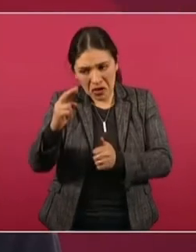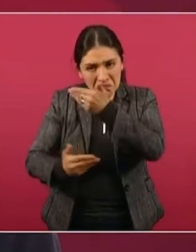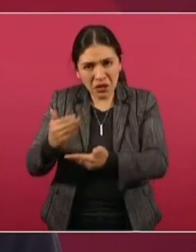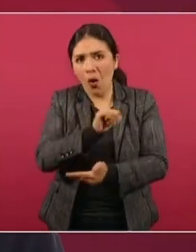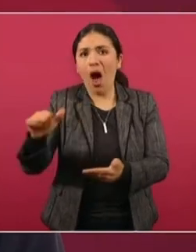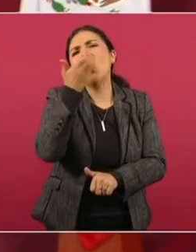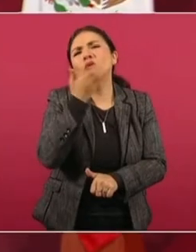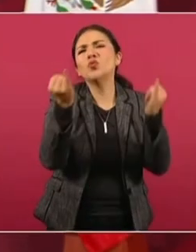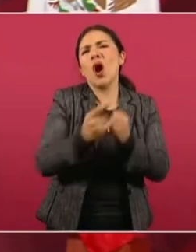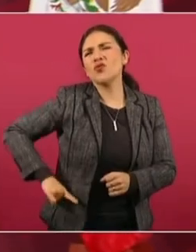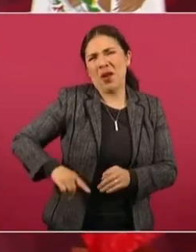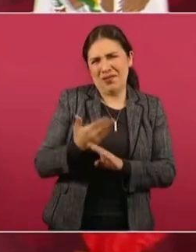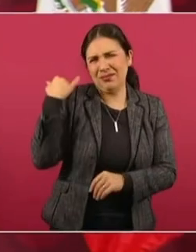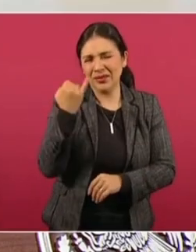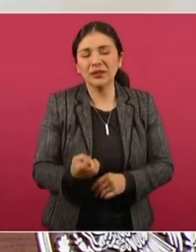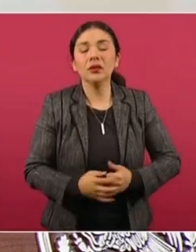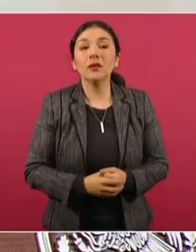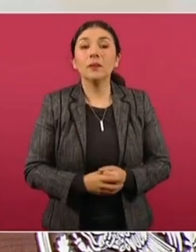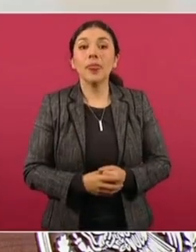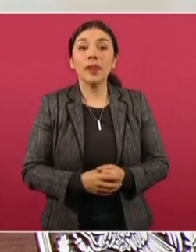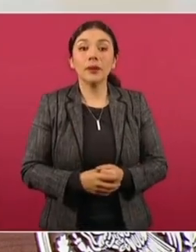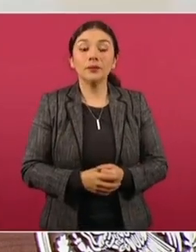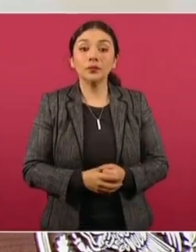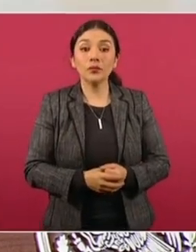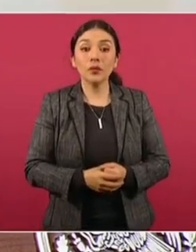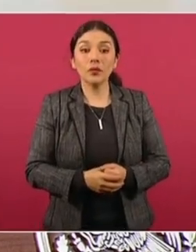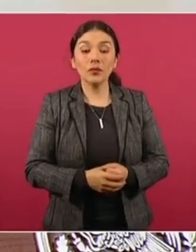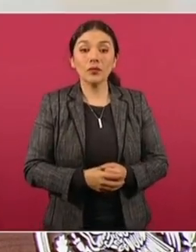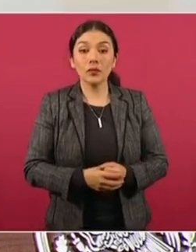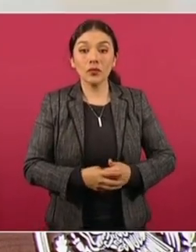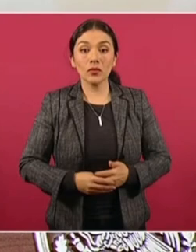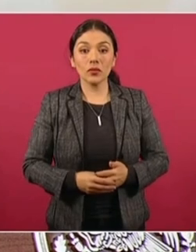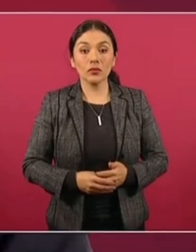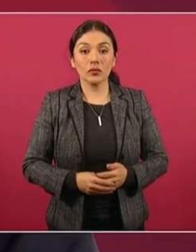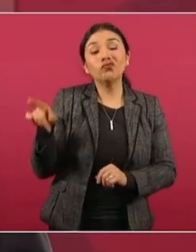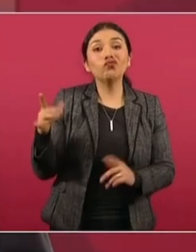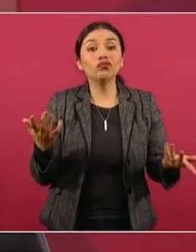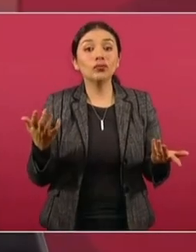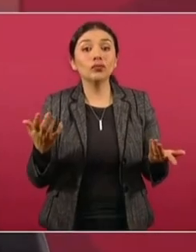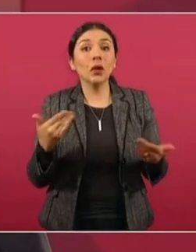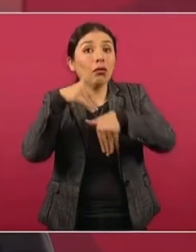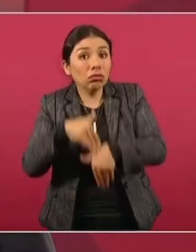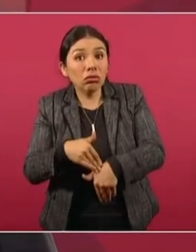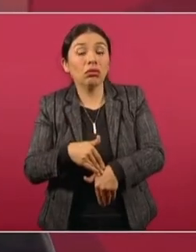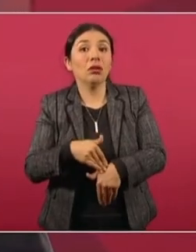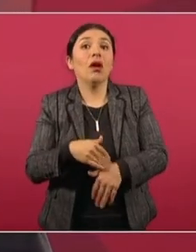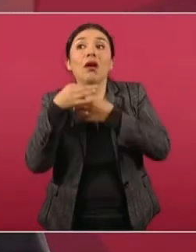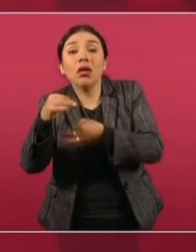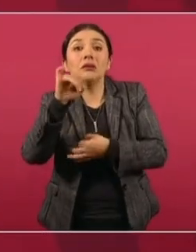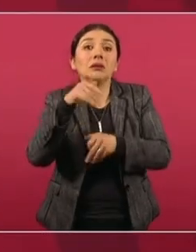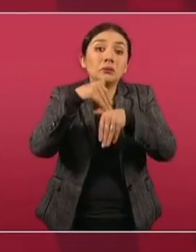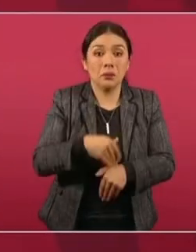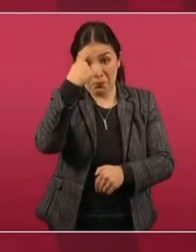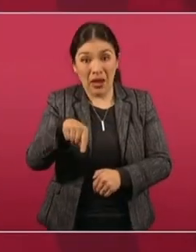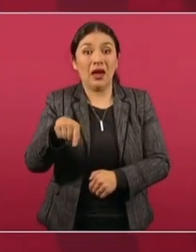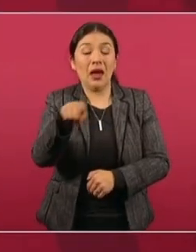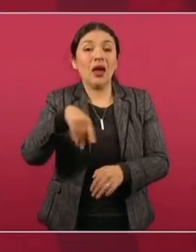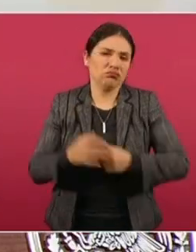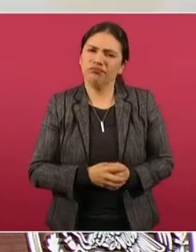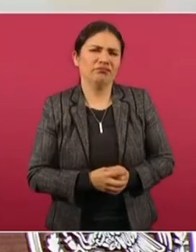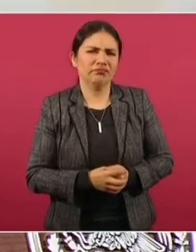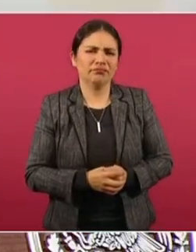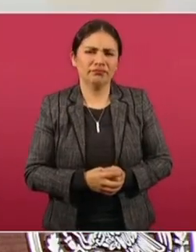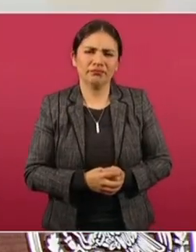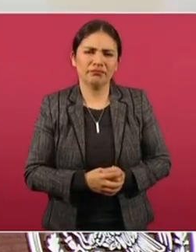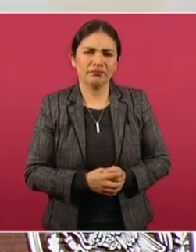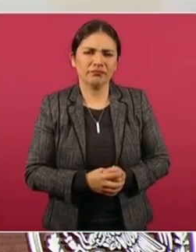de la libertad, y no va a dejarse seducir por el canto de las sirenas,